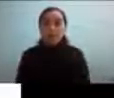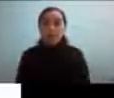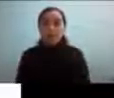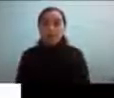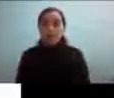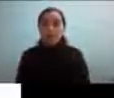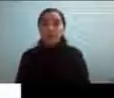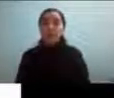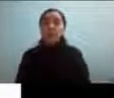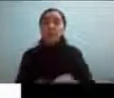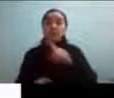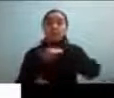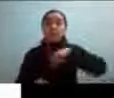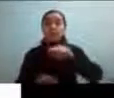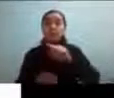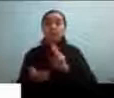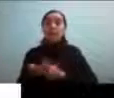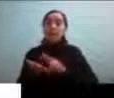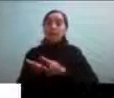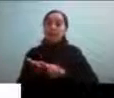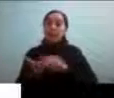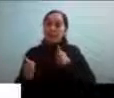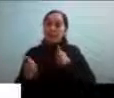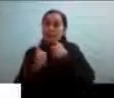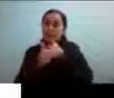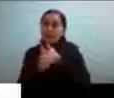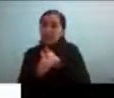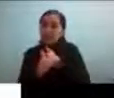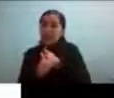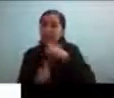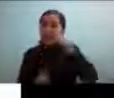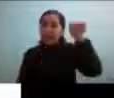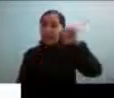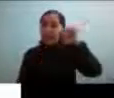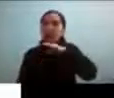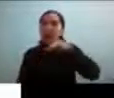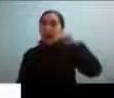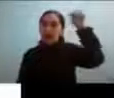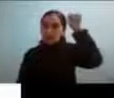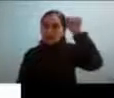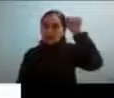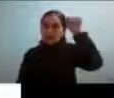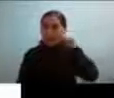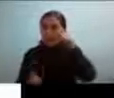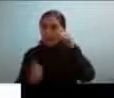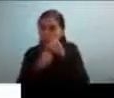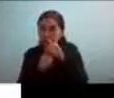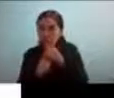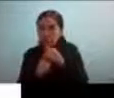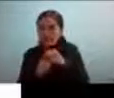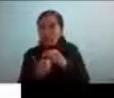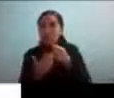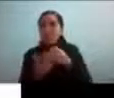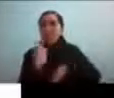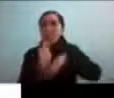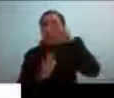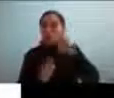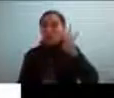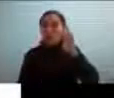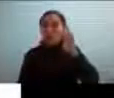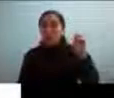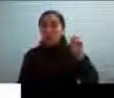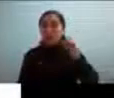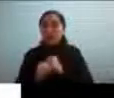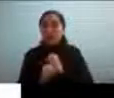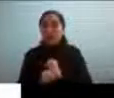de los adultos autistas que han sido diagnosticados en edades avanzadas de más de 40 años y cómo su vida